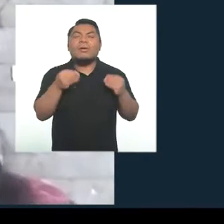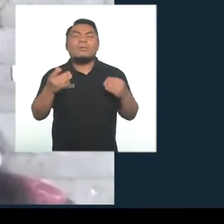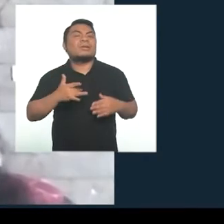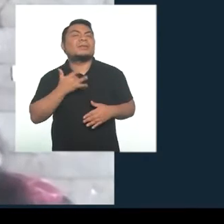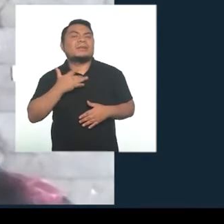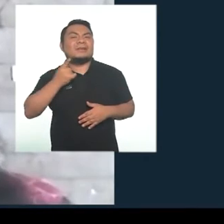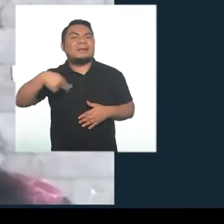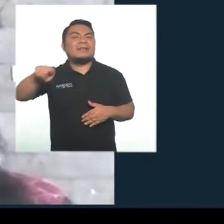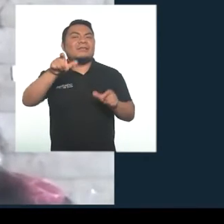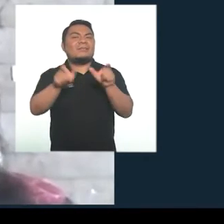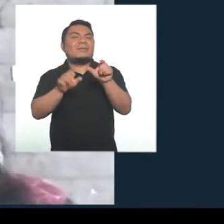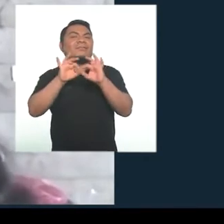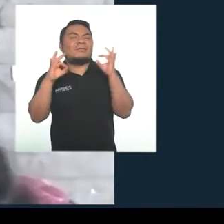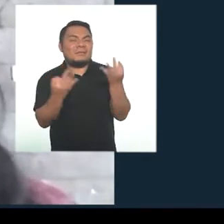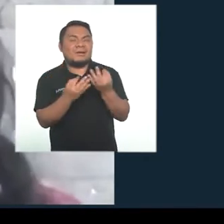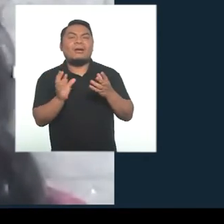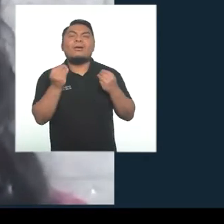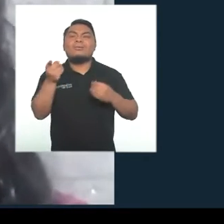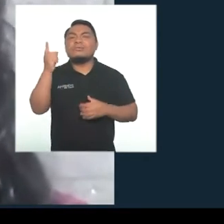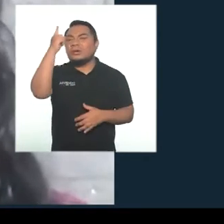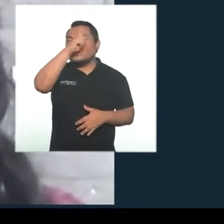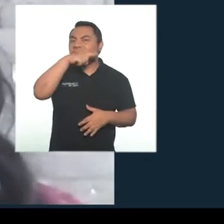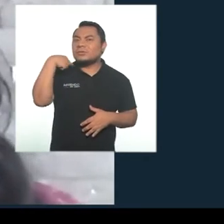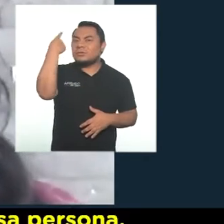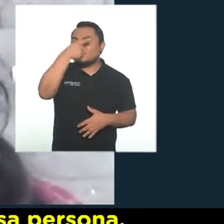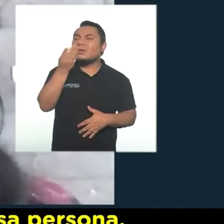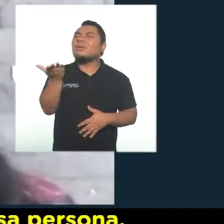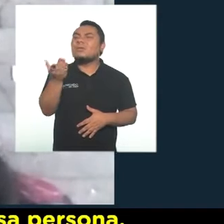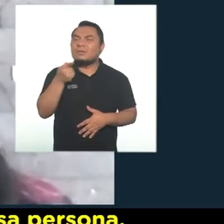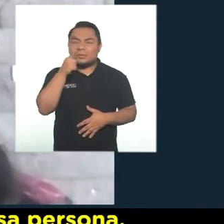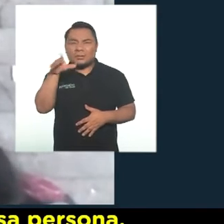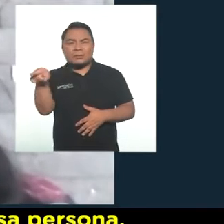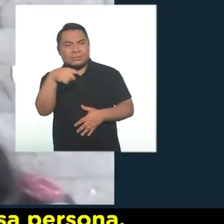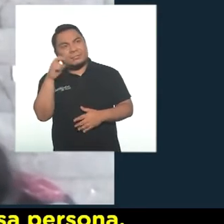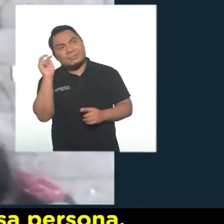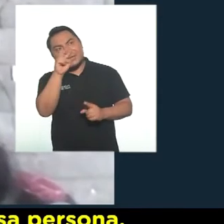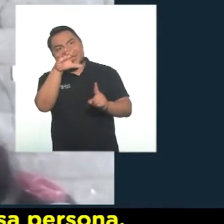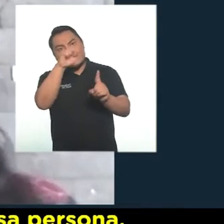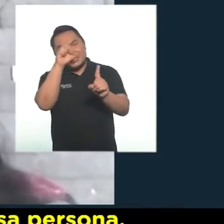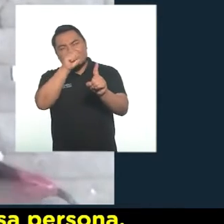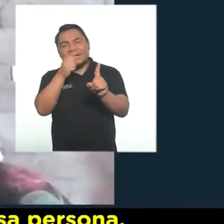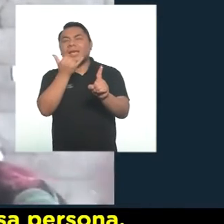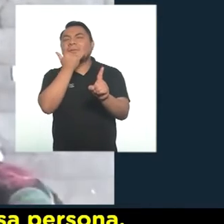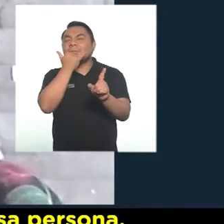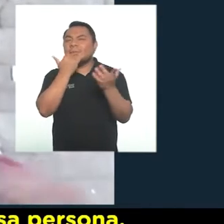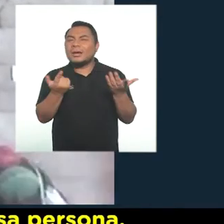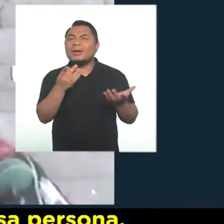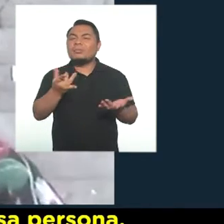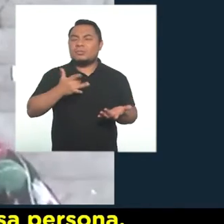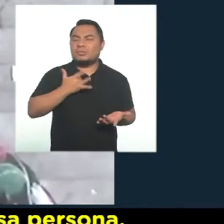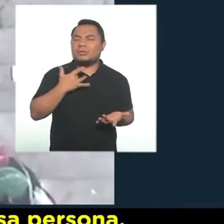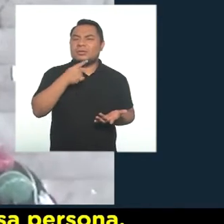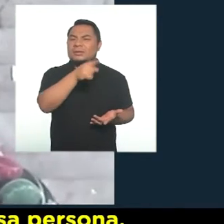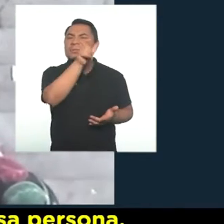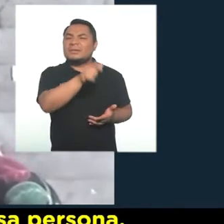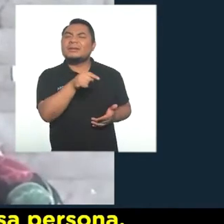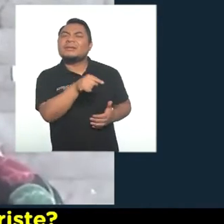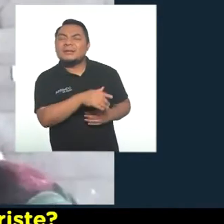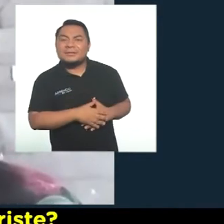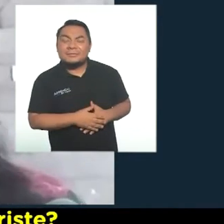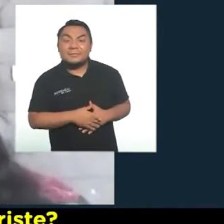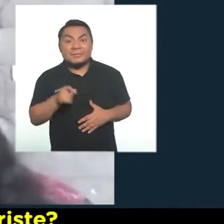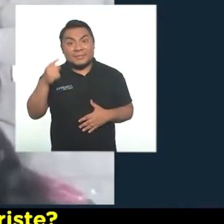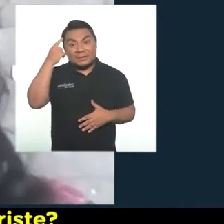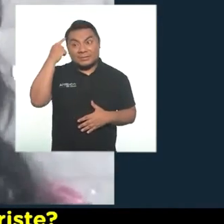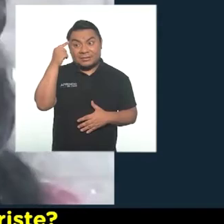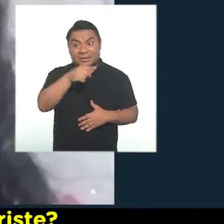cómo nos sentimos los miembros de la familia, cómo están sus rostros, identificar qué está pasando, cómo se siente esta persona.